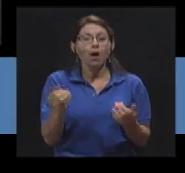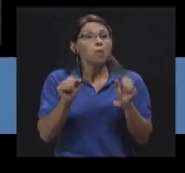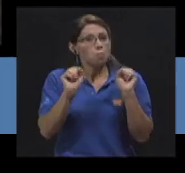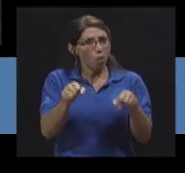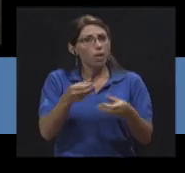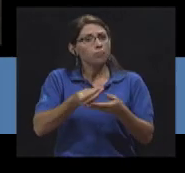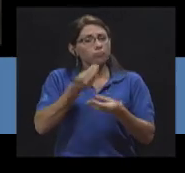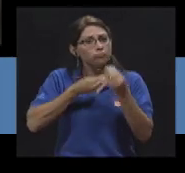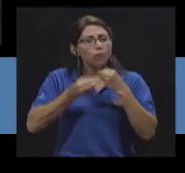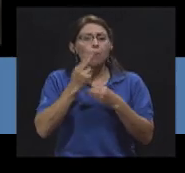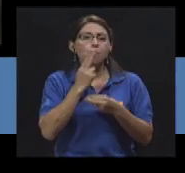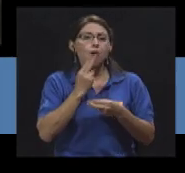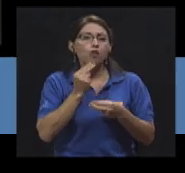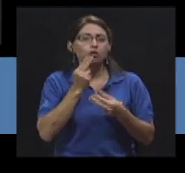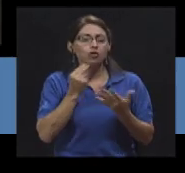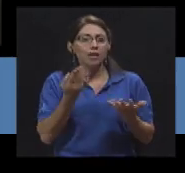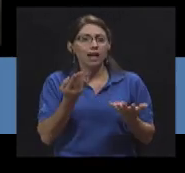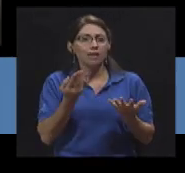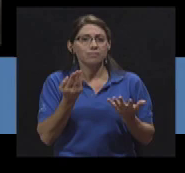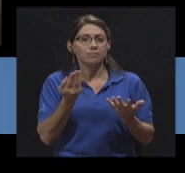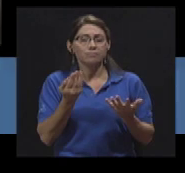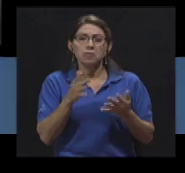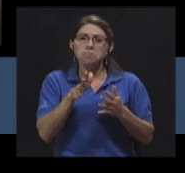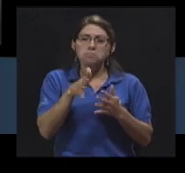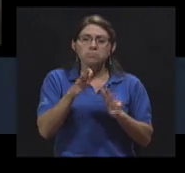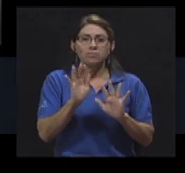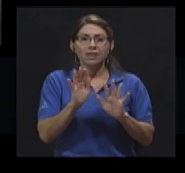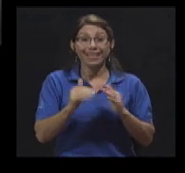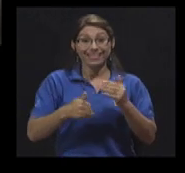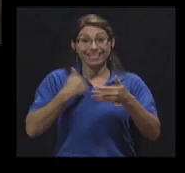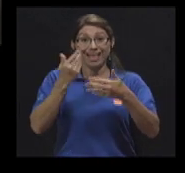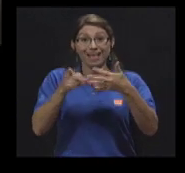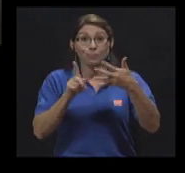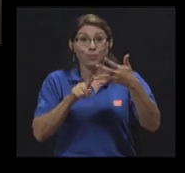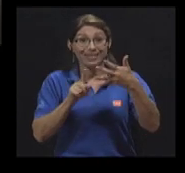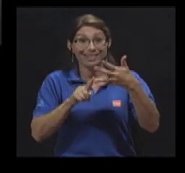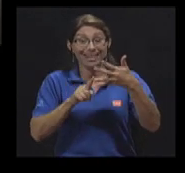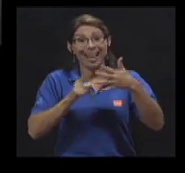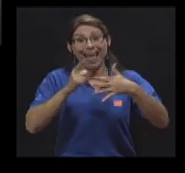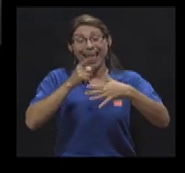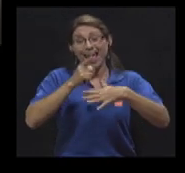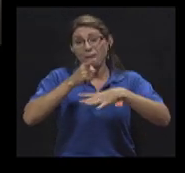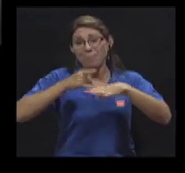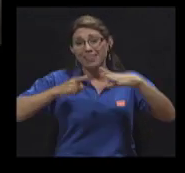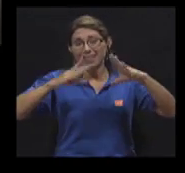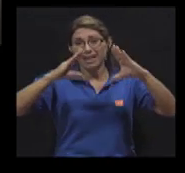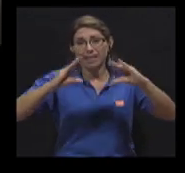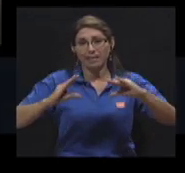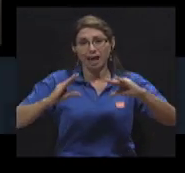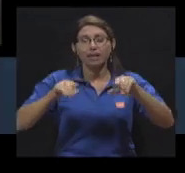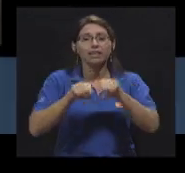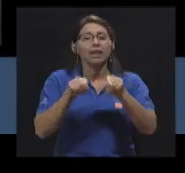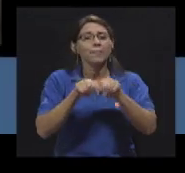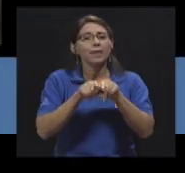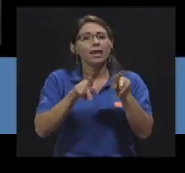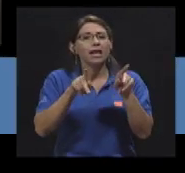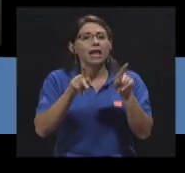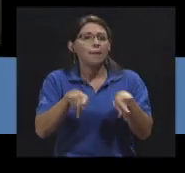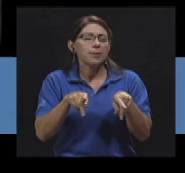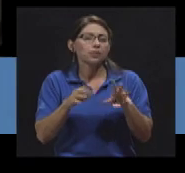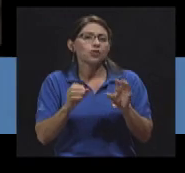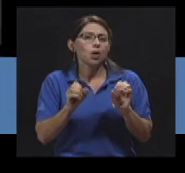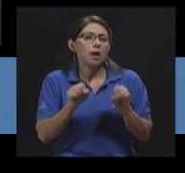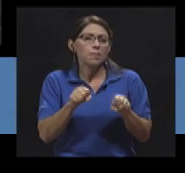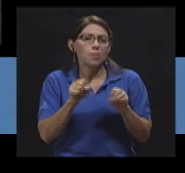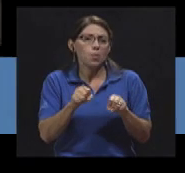Puede tomar postre, un postre liviano. A media tarde nuevamente estamos hablando de que la persona puede consumir,